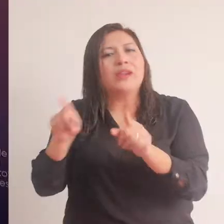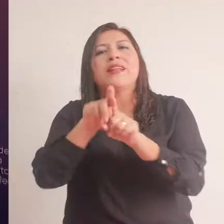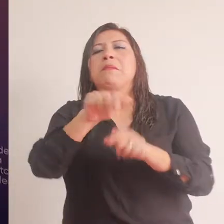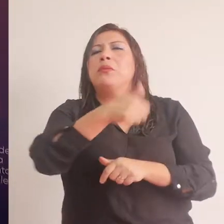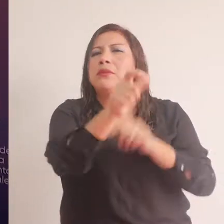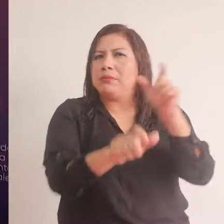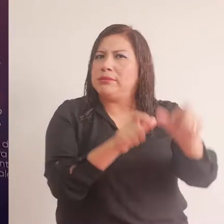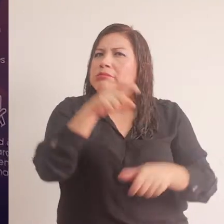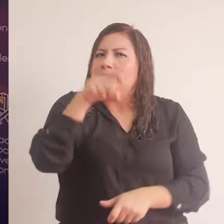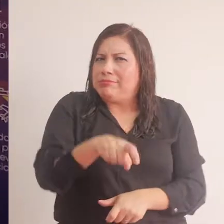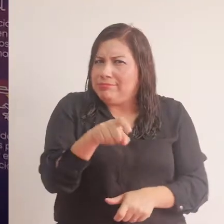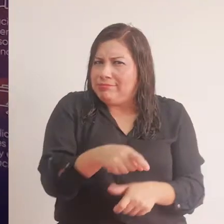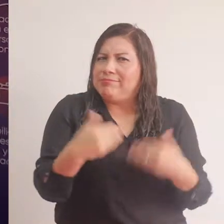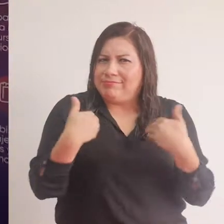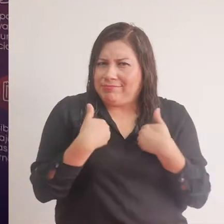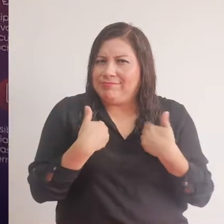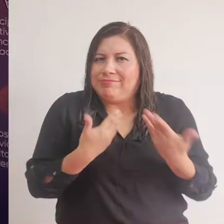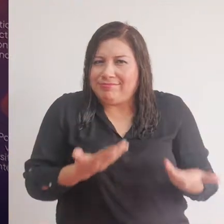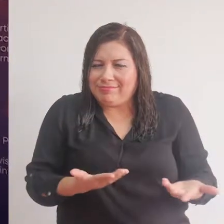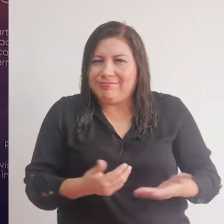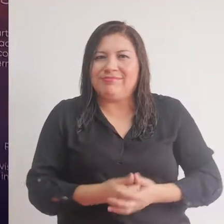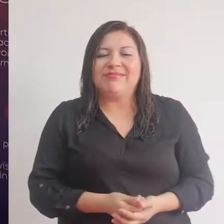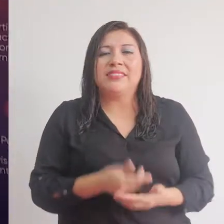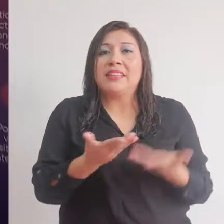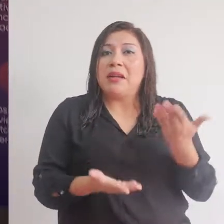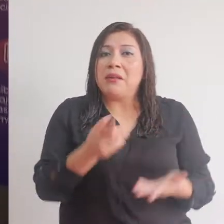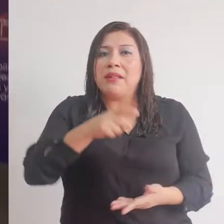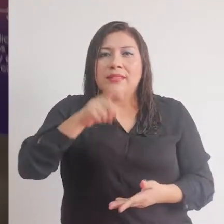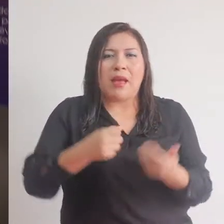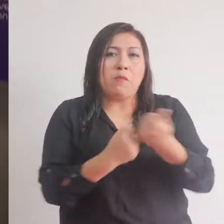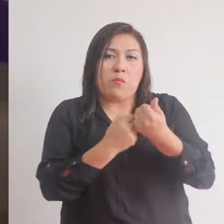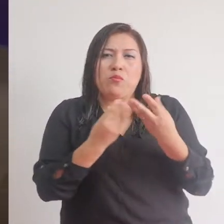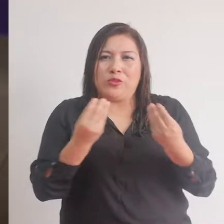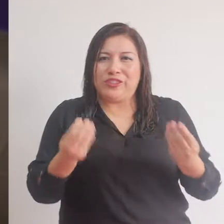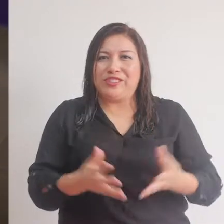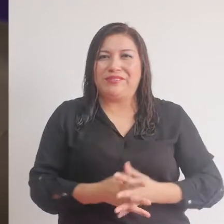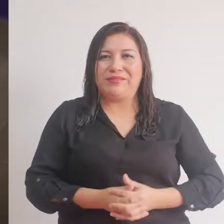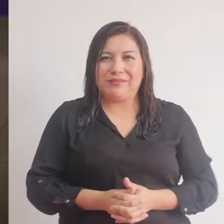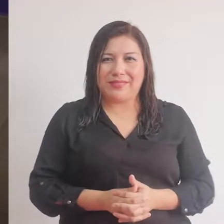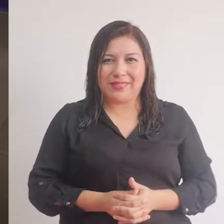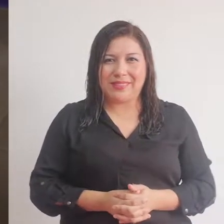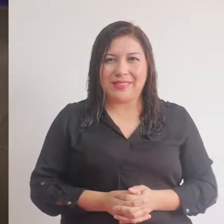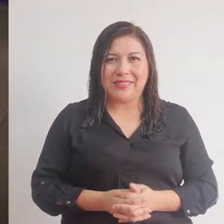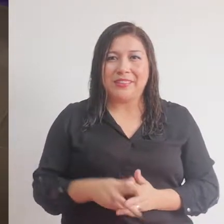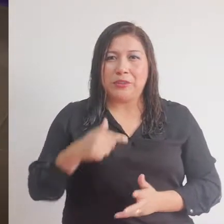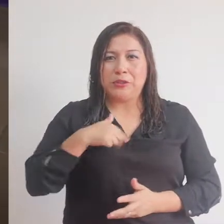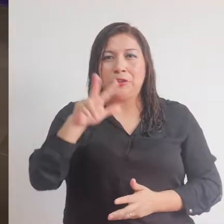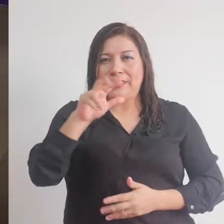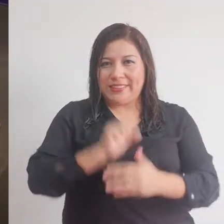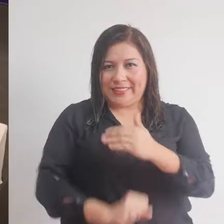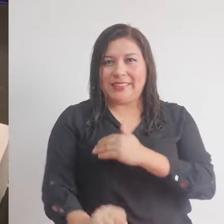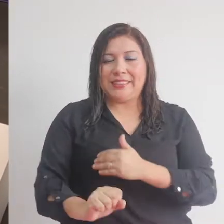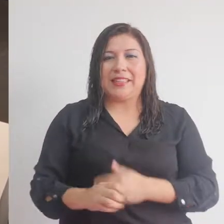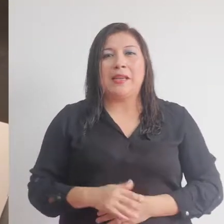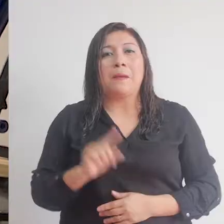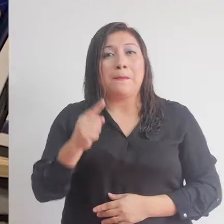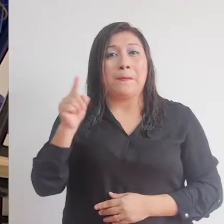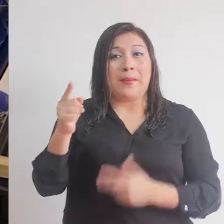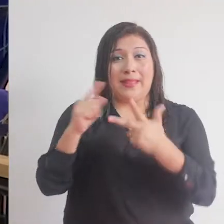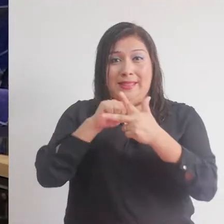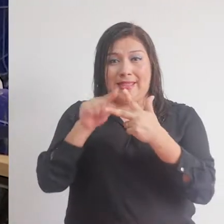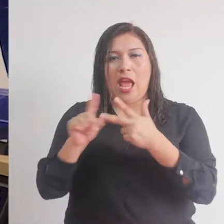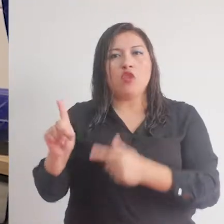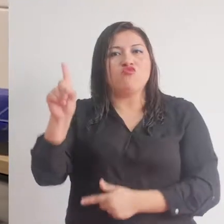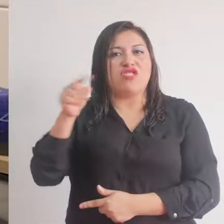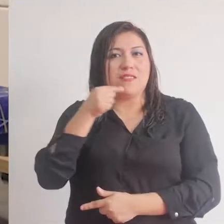a cuántas otras personas que tienen esta misma necesidad pueden necesitar este apoyo. Tengo tres hijos, pero